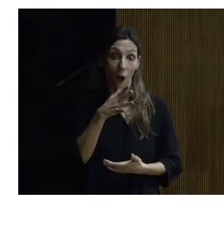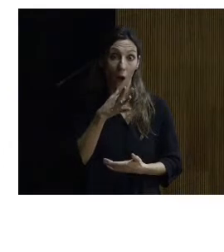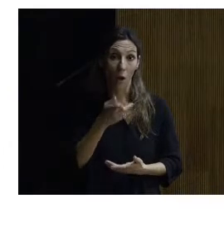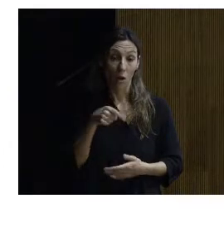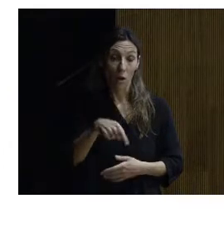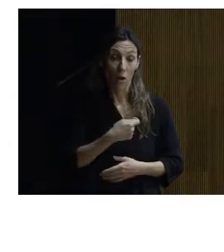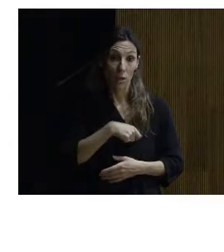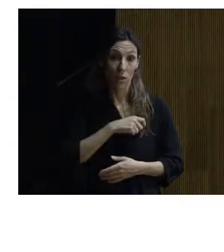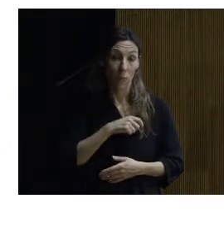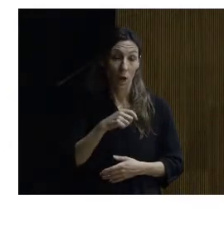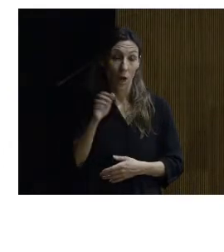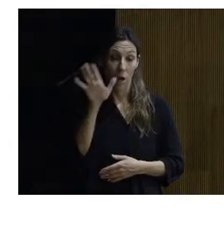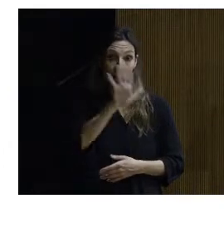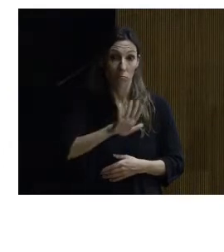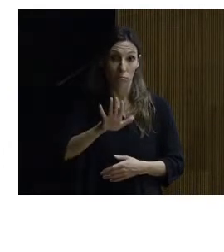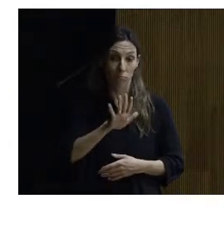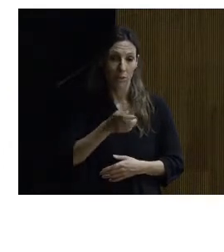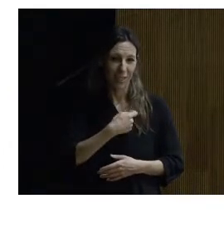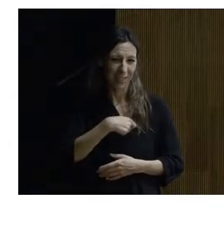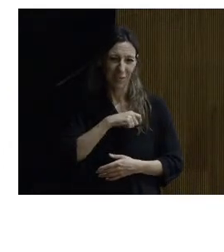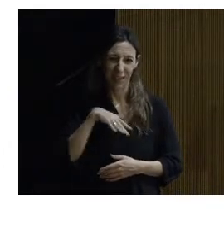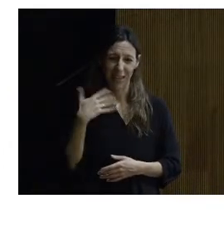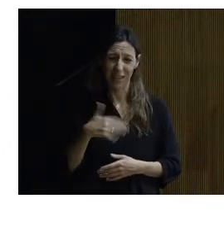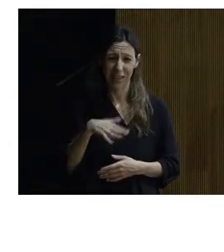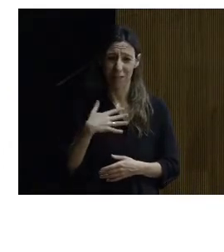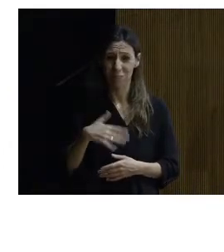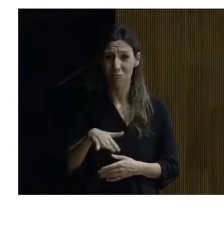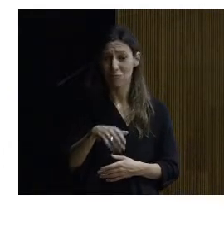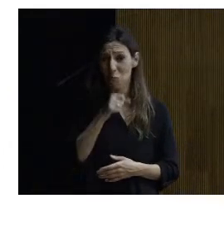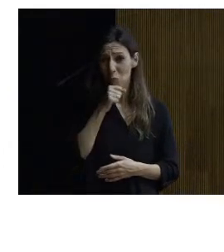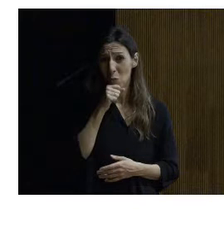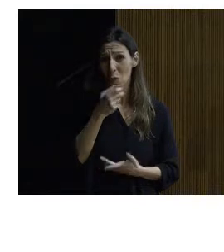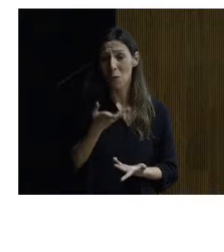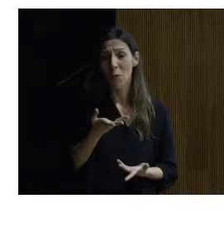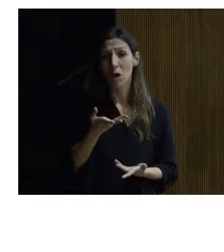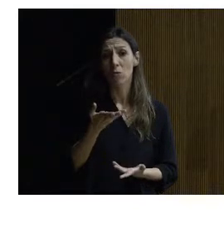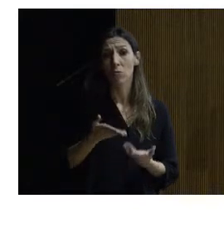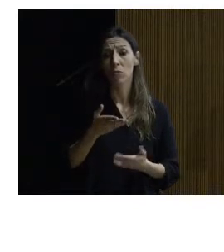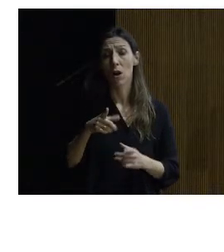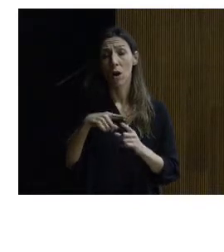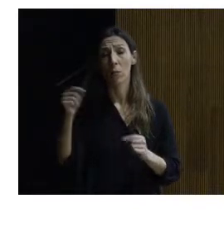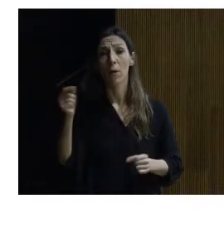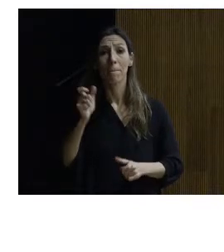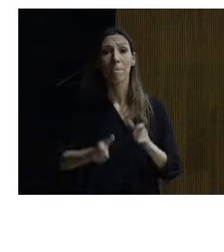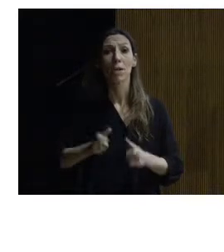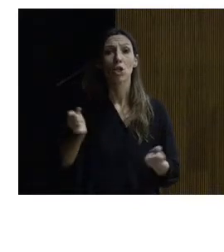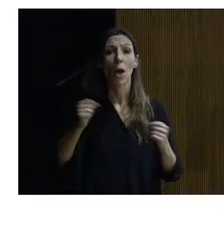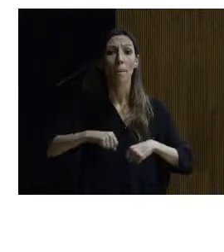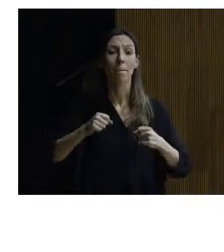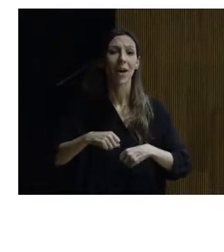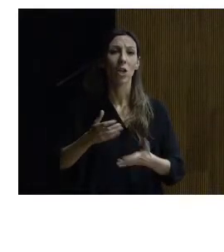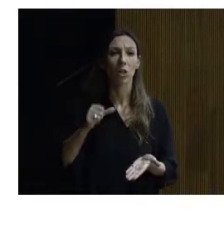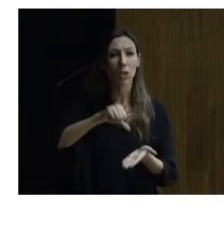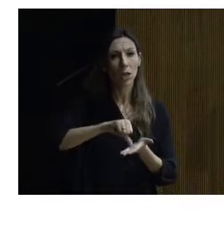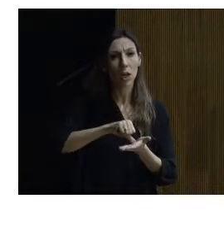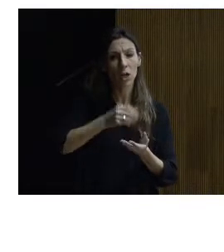somos el segundo país más envejecido después de Japón pues que ocurre que las personas mayores cada vez tienen más dificultades para evitar el caso antiguo y